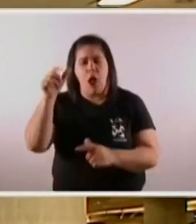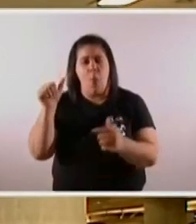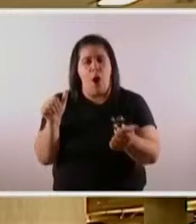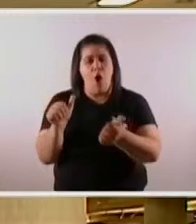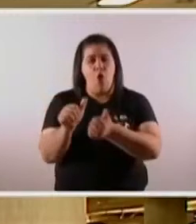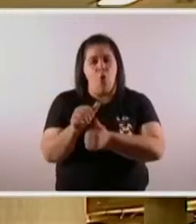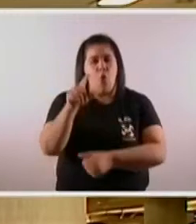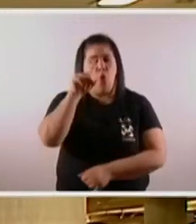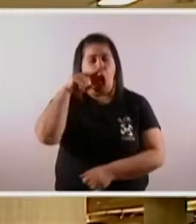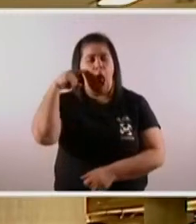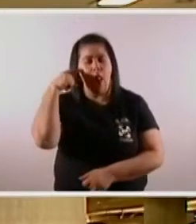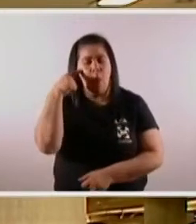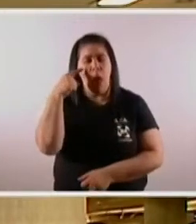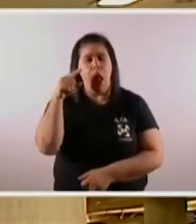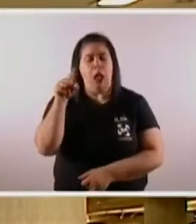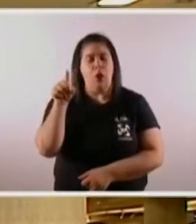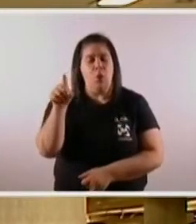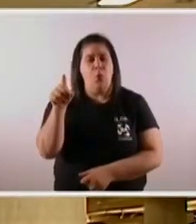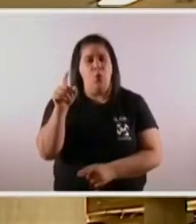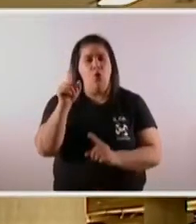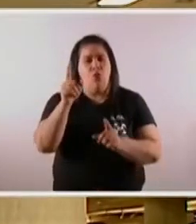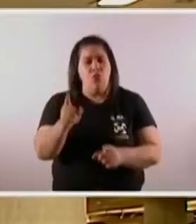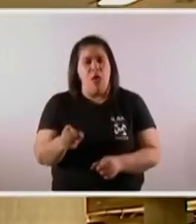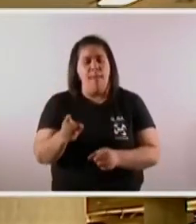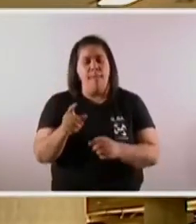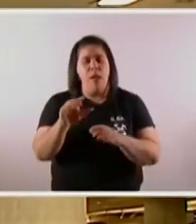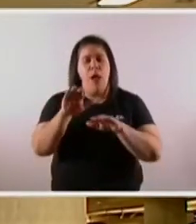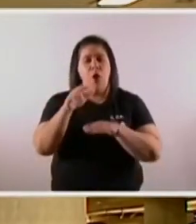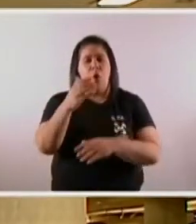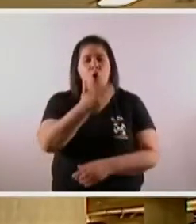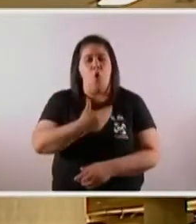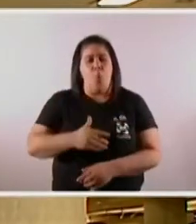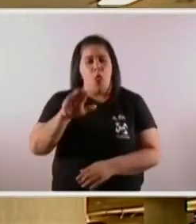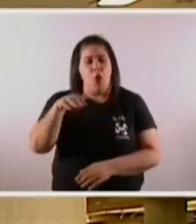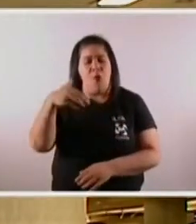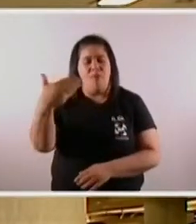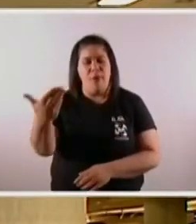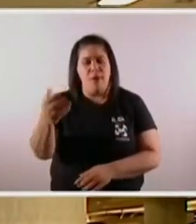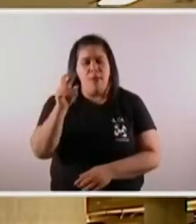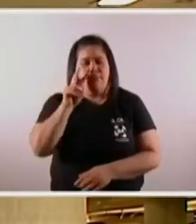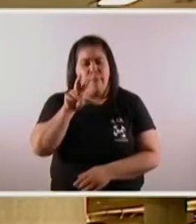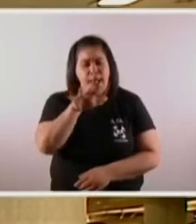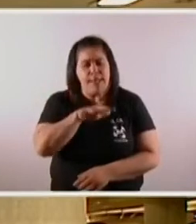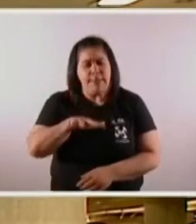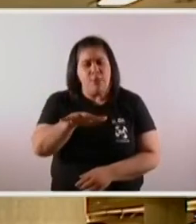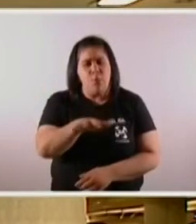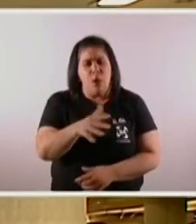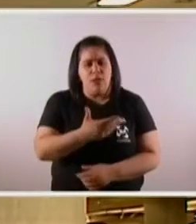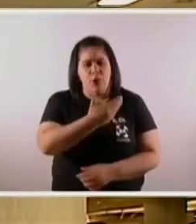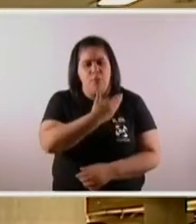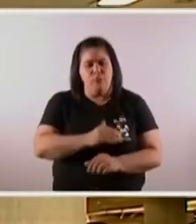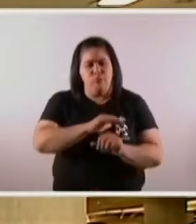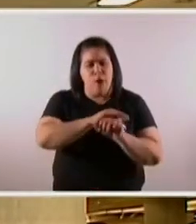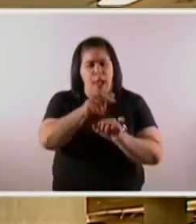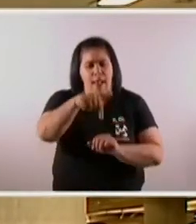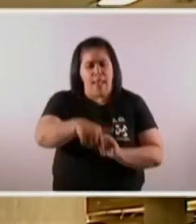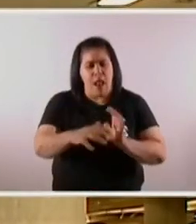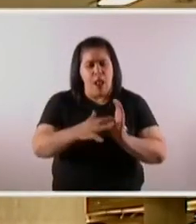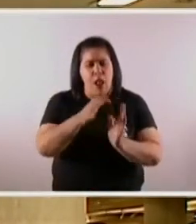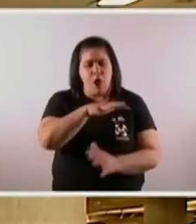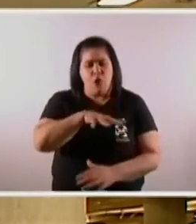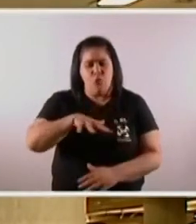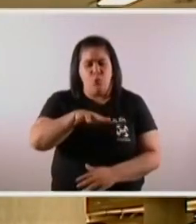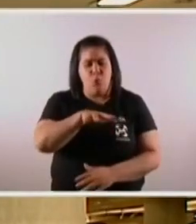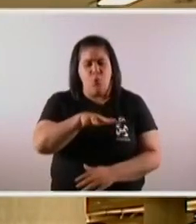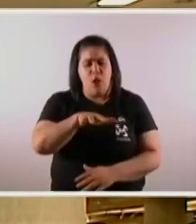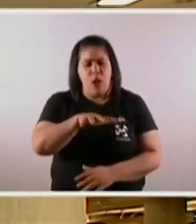Nación, Alberto Fernández, y con el gobernador Axel Kicillof. A verlo en esta situación, en la sede de Jefatura de Gobierno porteño, con esta legión